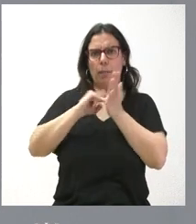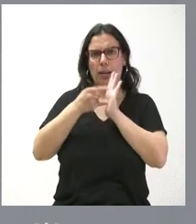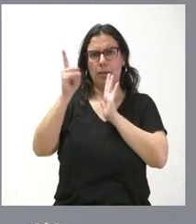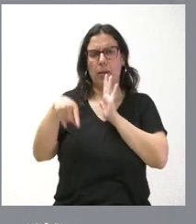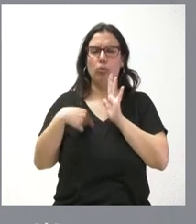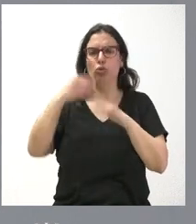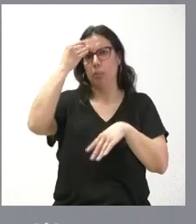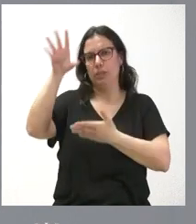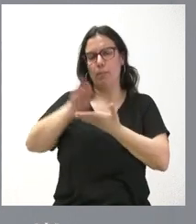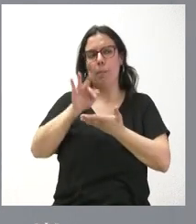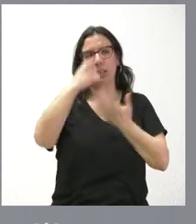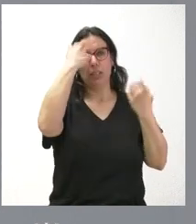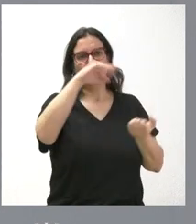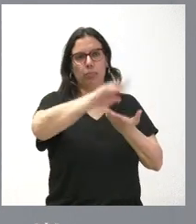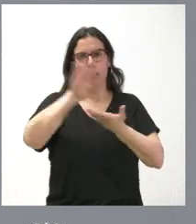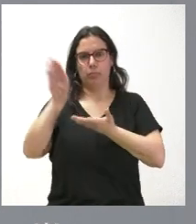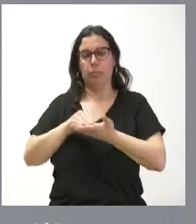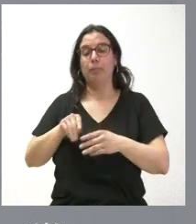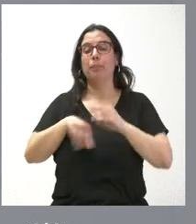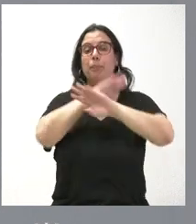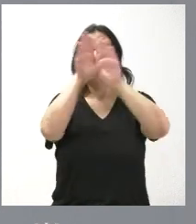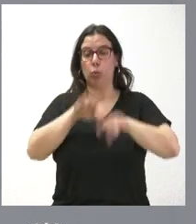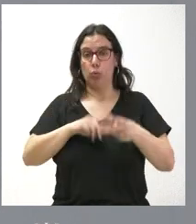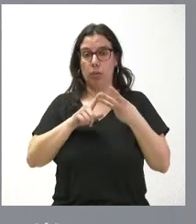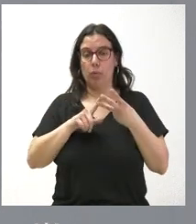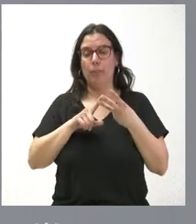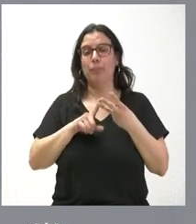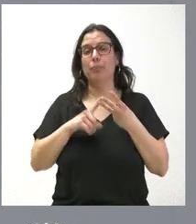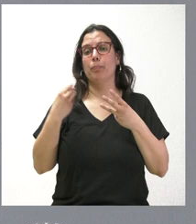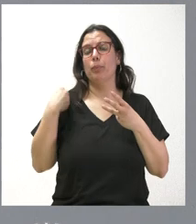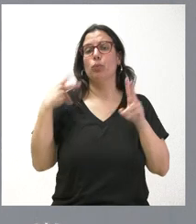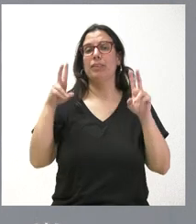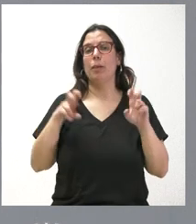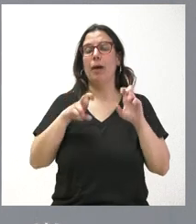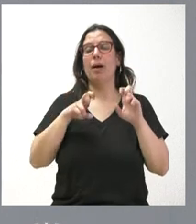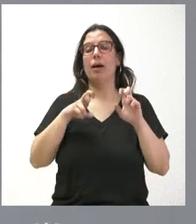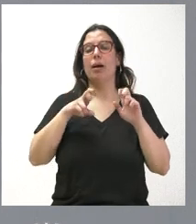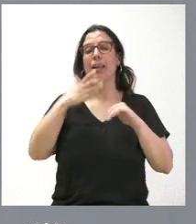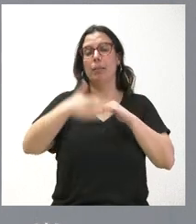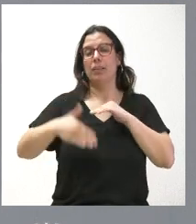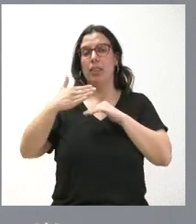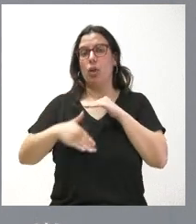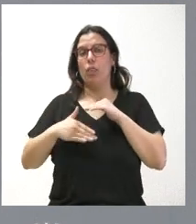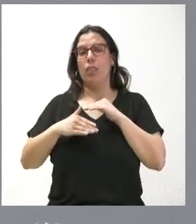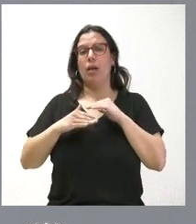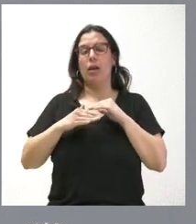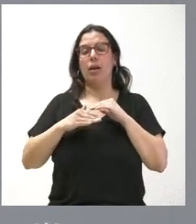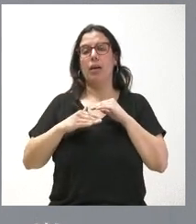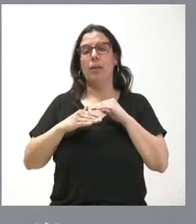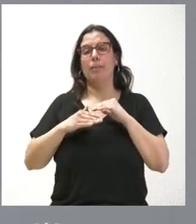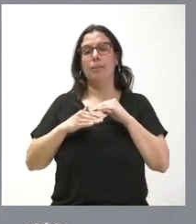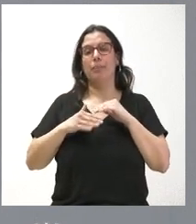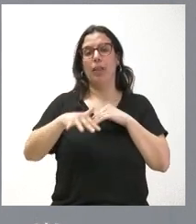tendremos en cuenta junto con la de los expertos. Y el último, el que tiene que ver con la limitación en el caso de los